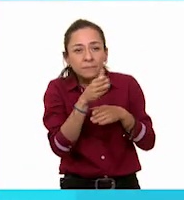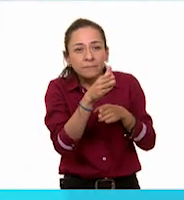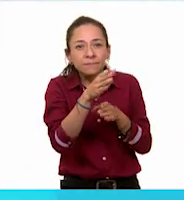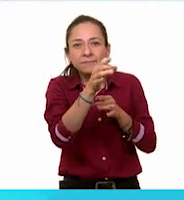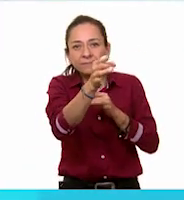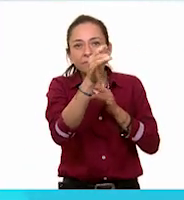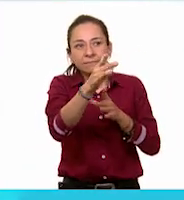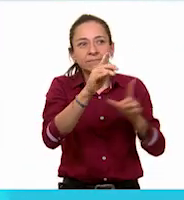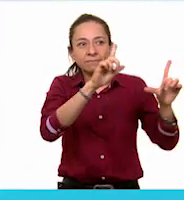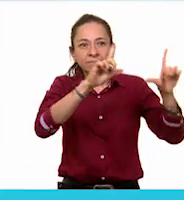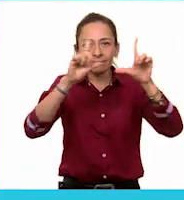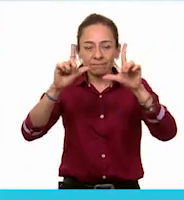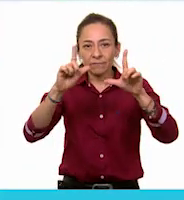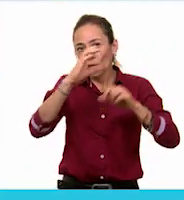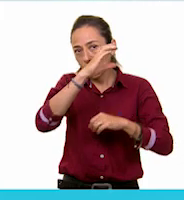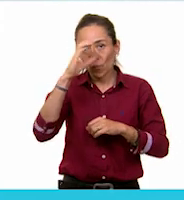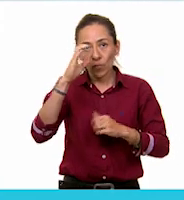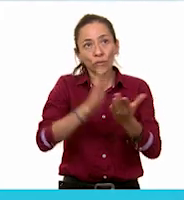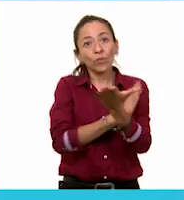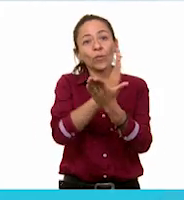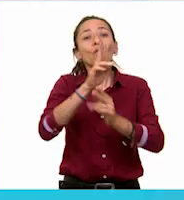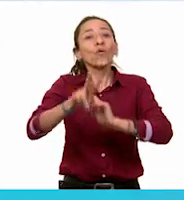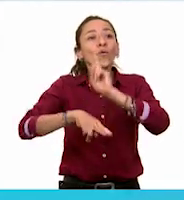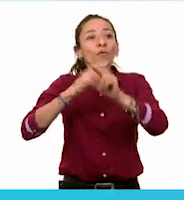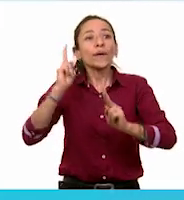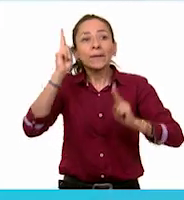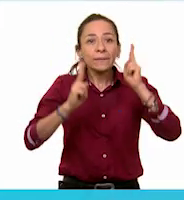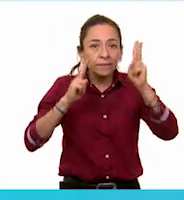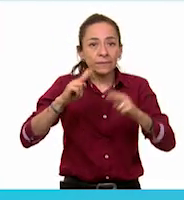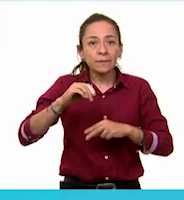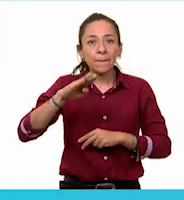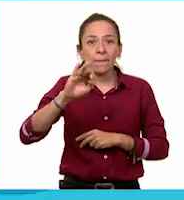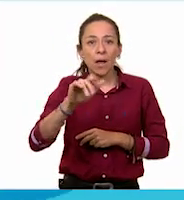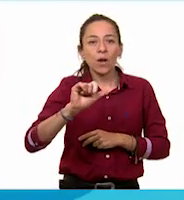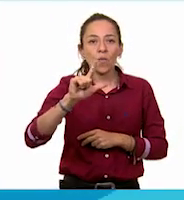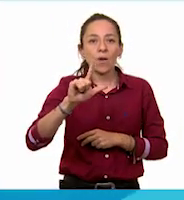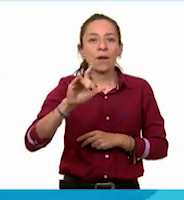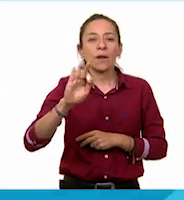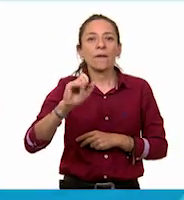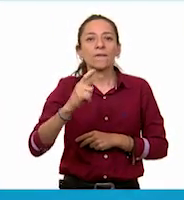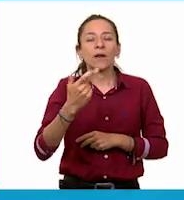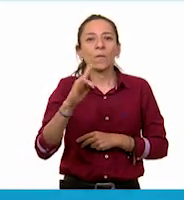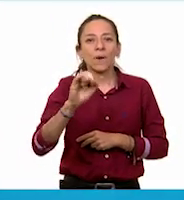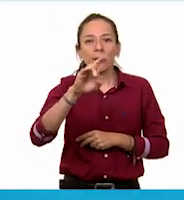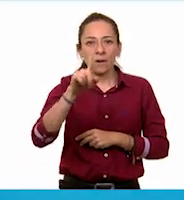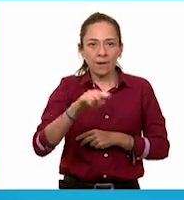de mi visita al museo de Manuel Felguérez, en mi ciudad, Zacatecas.